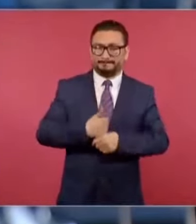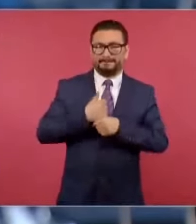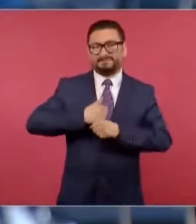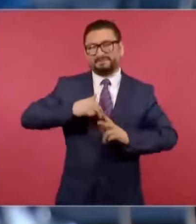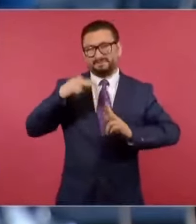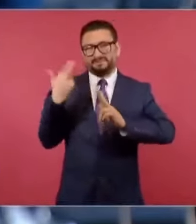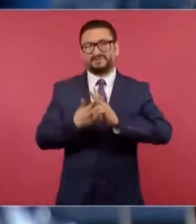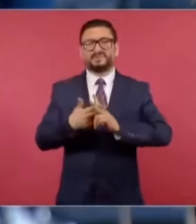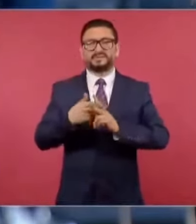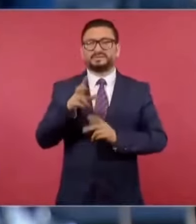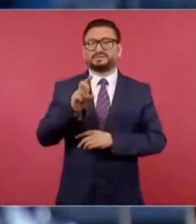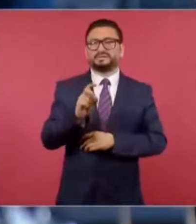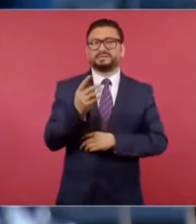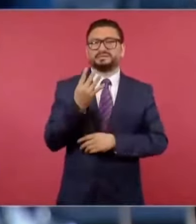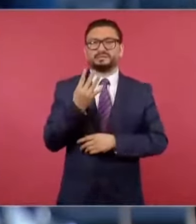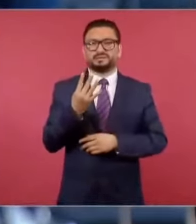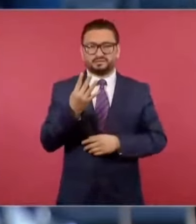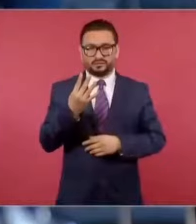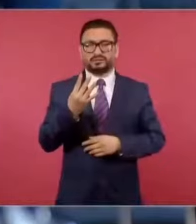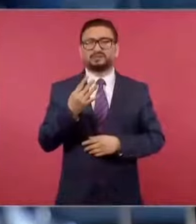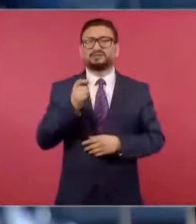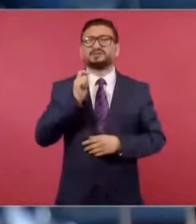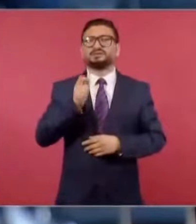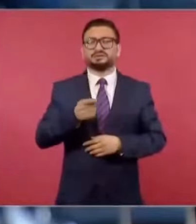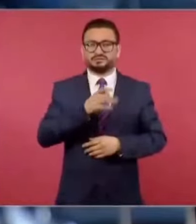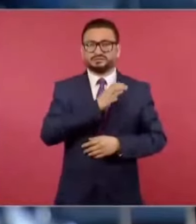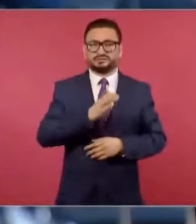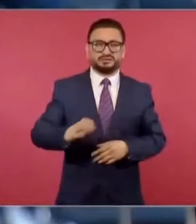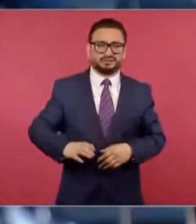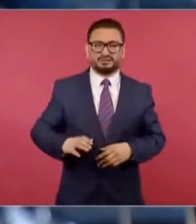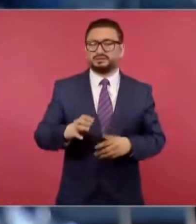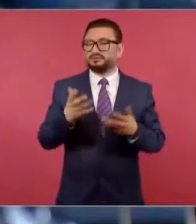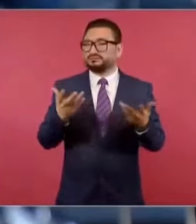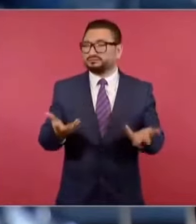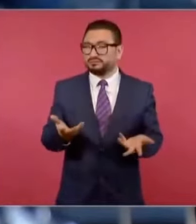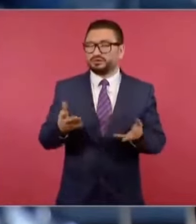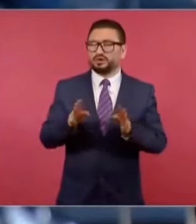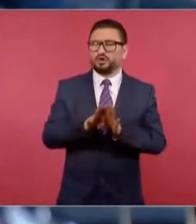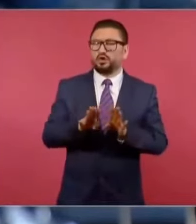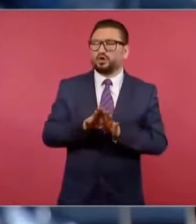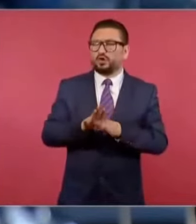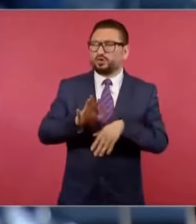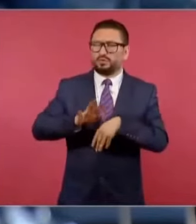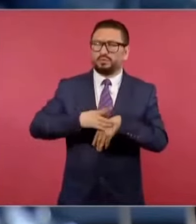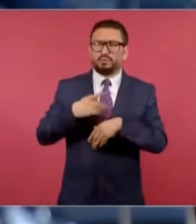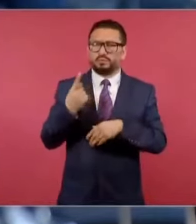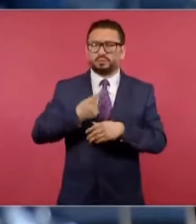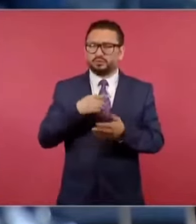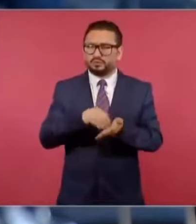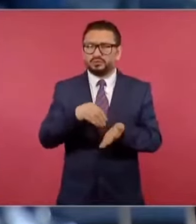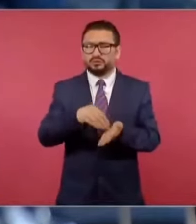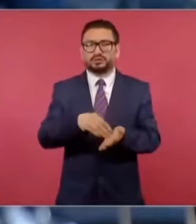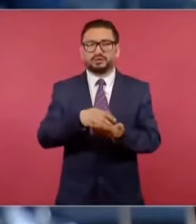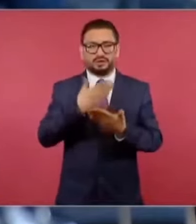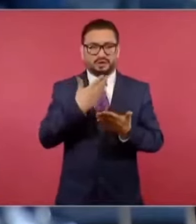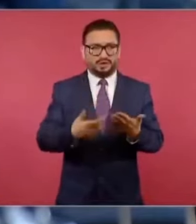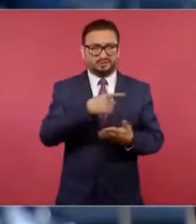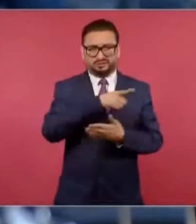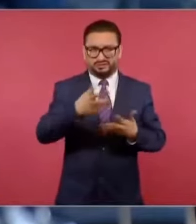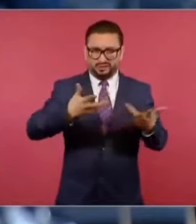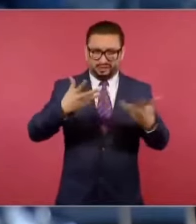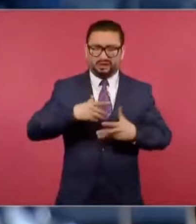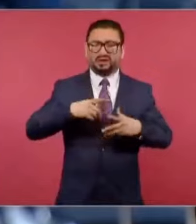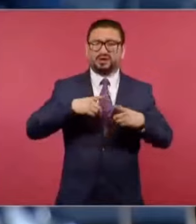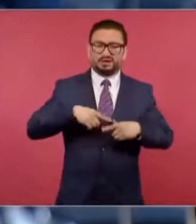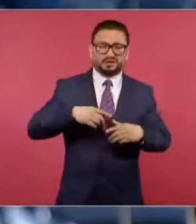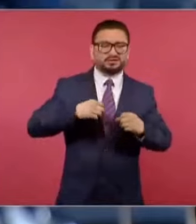homicidio, 34 eran candidatos. ¿Qué es lo que hace posible todavía, presidente, el que pese a este gran operativo de